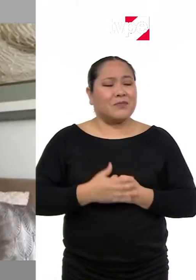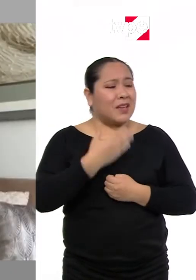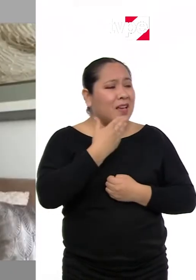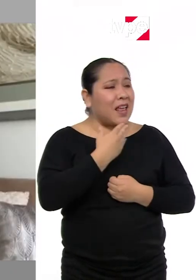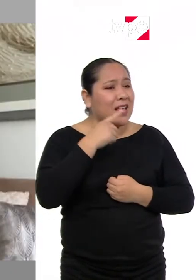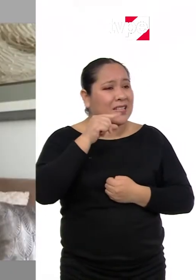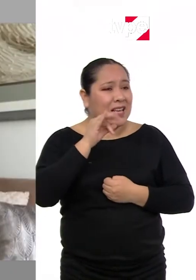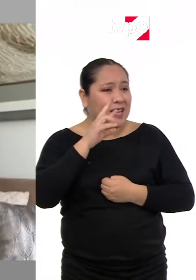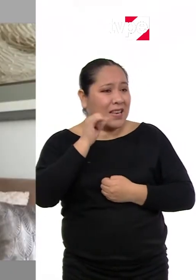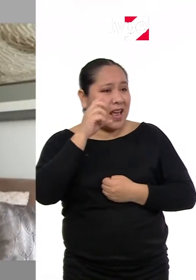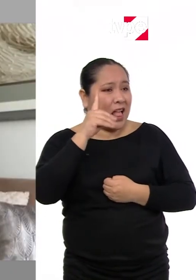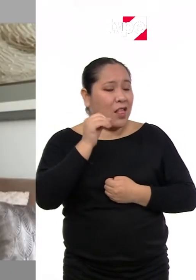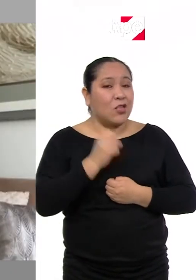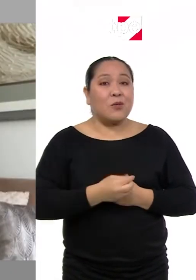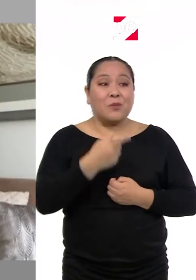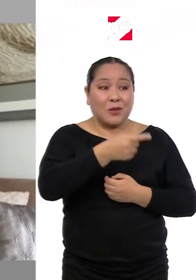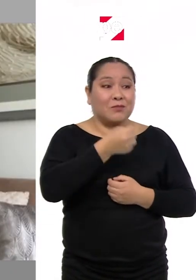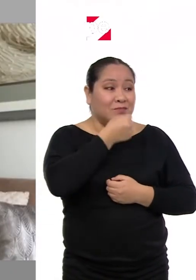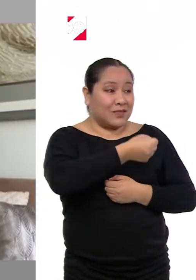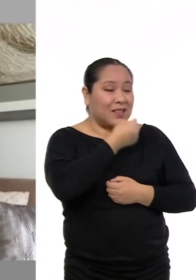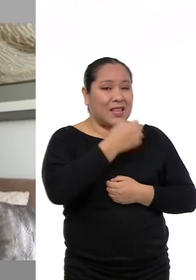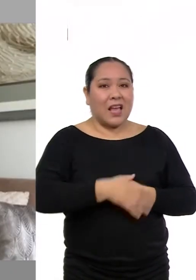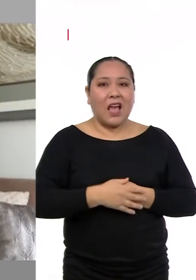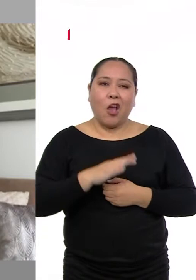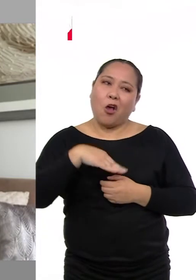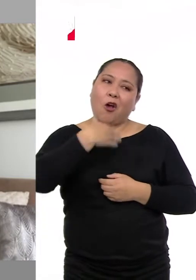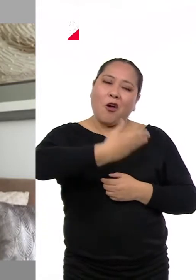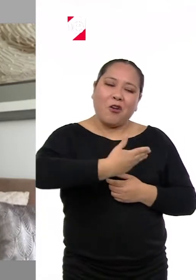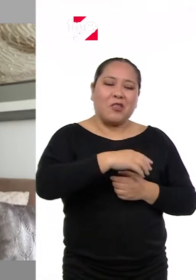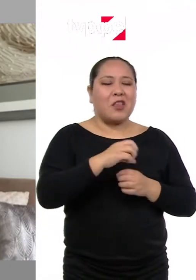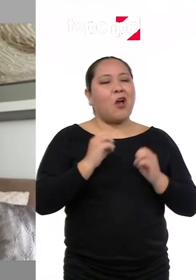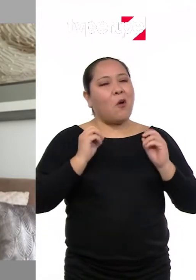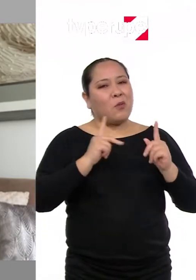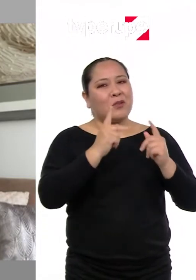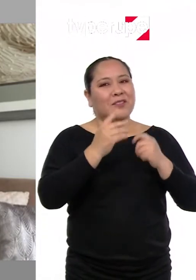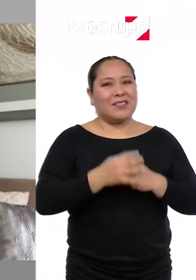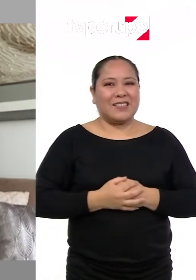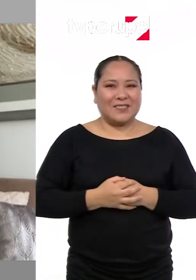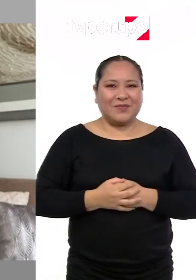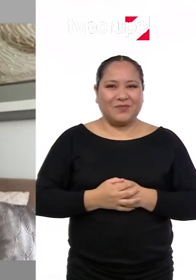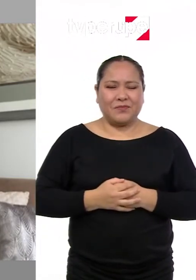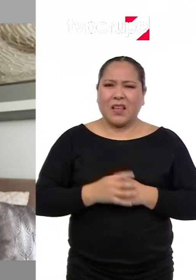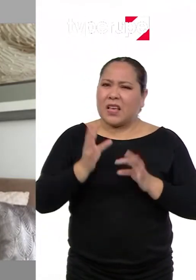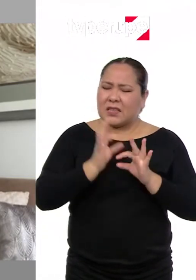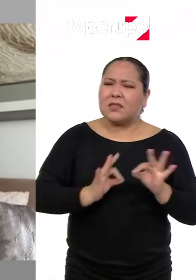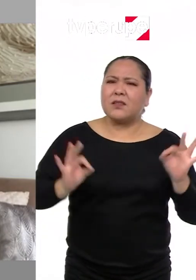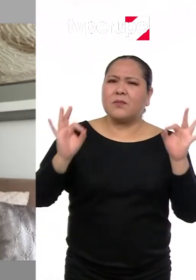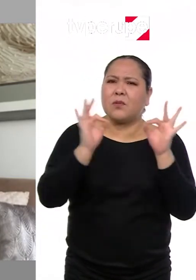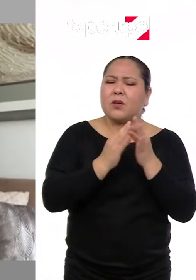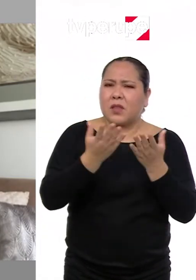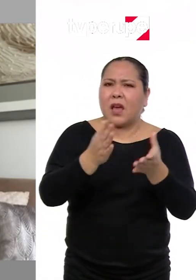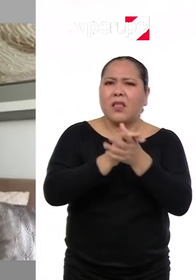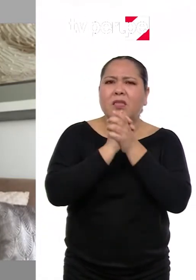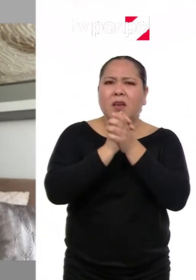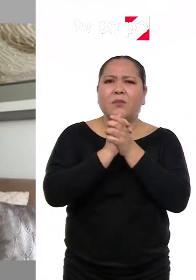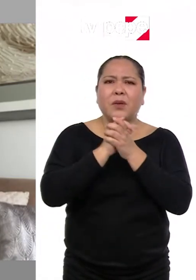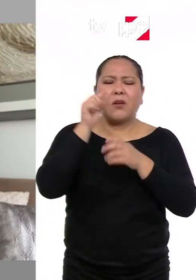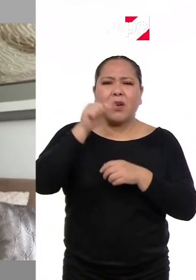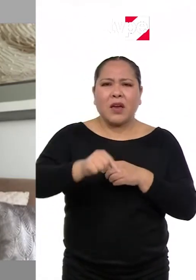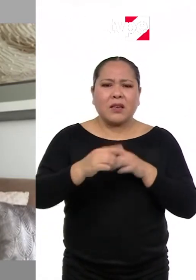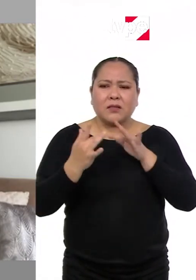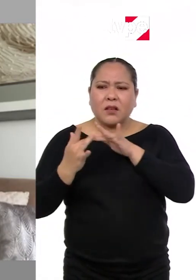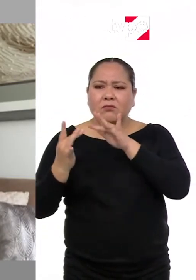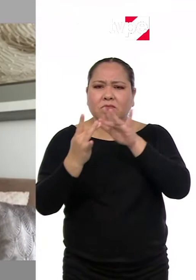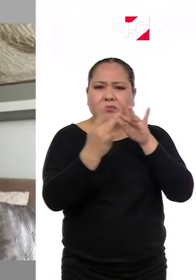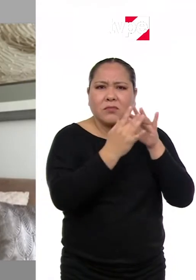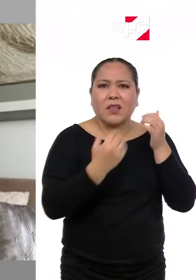Gracias doctora Giraldo por acceder a la entrevista. Será hasta otra próxima oportunidad. Qué importante es amigos esta